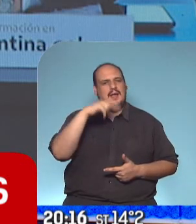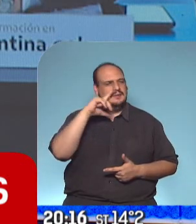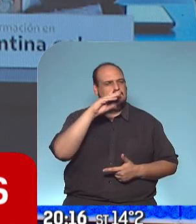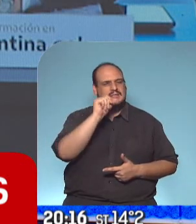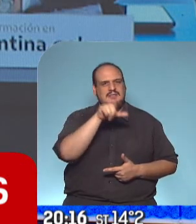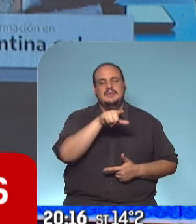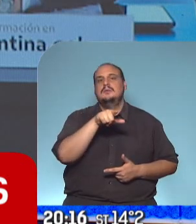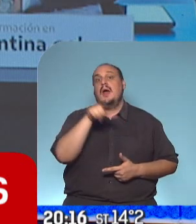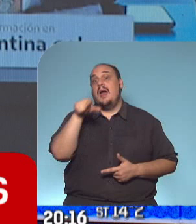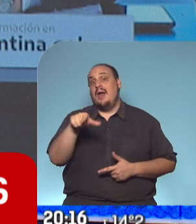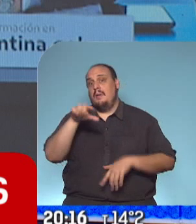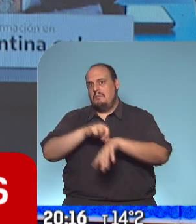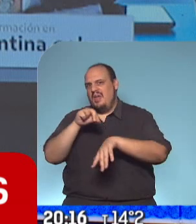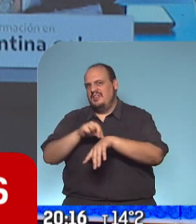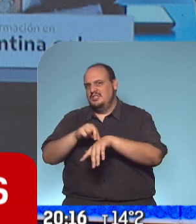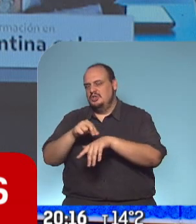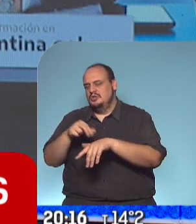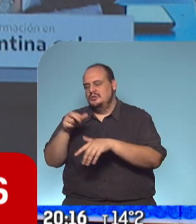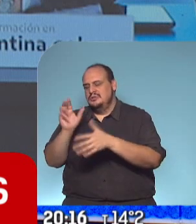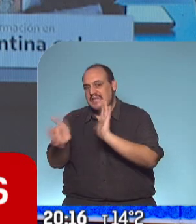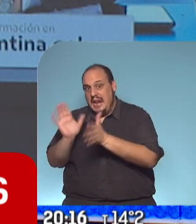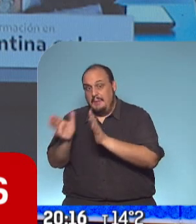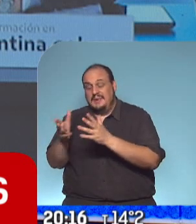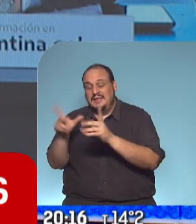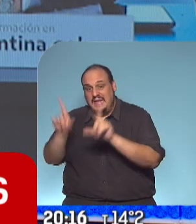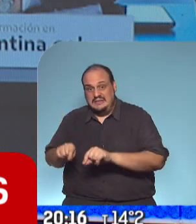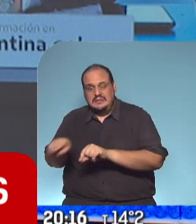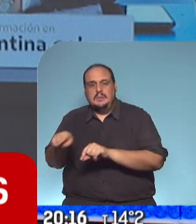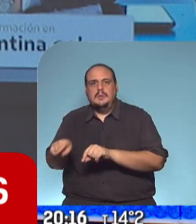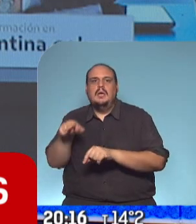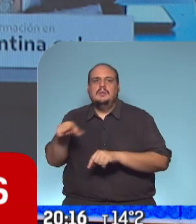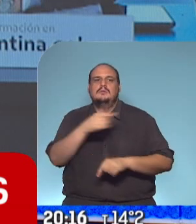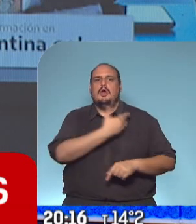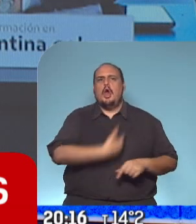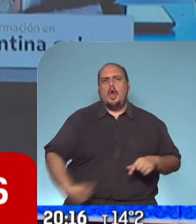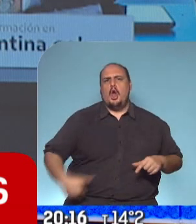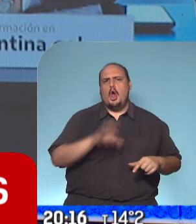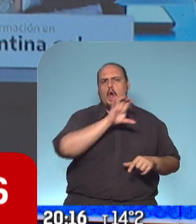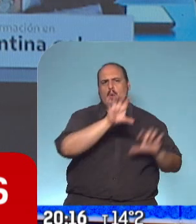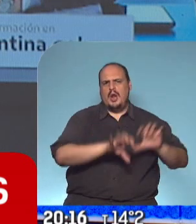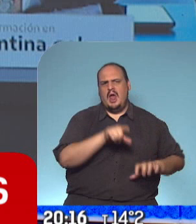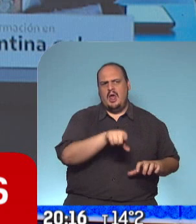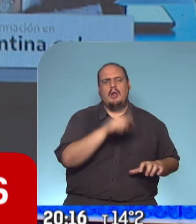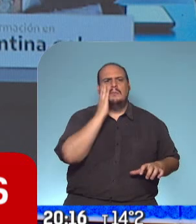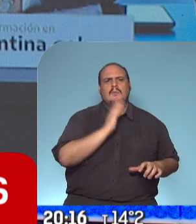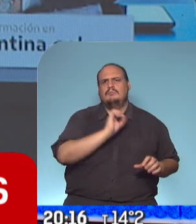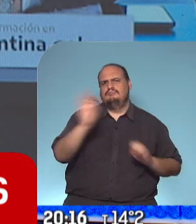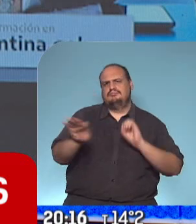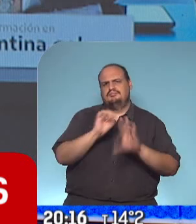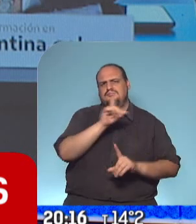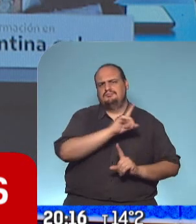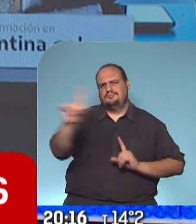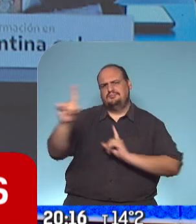terapistas porque se llegó a una situación más extrema con el sistema de salud y los gobernadores de distinto signo político colaboraron en enviar